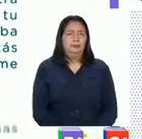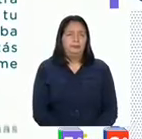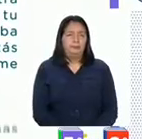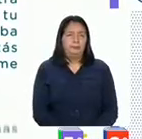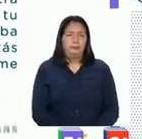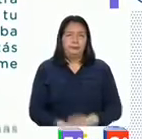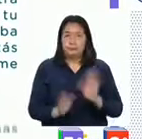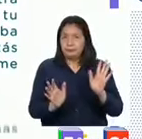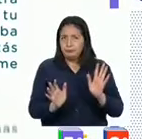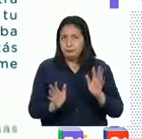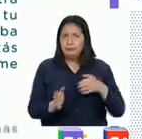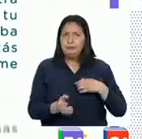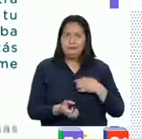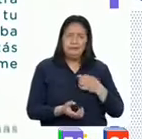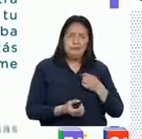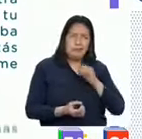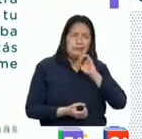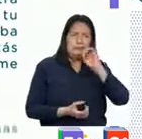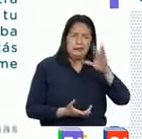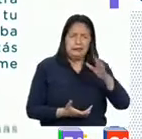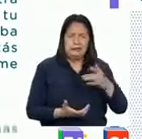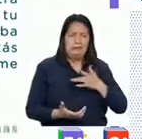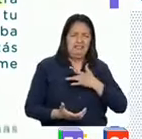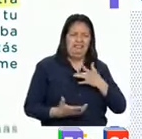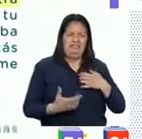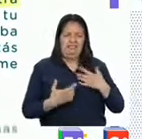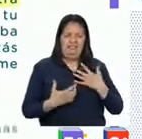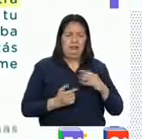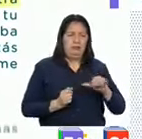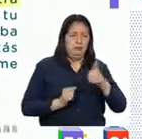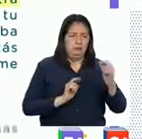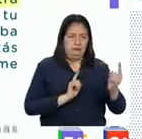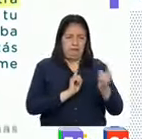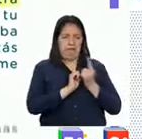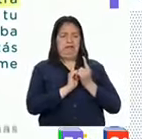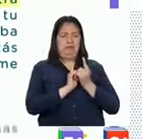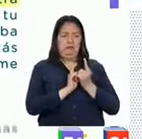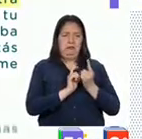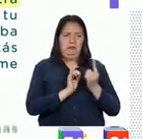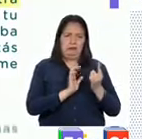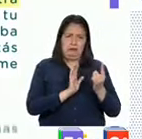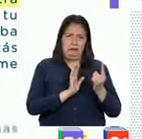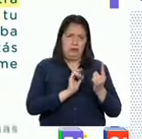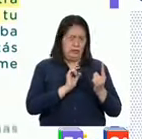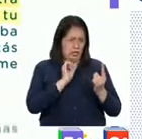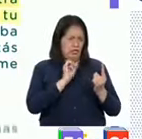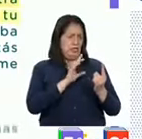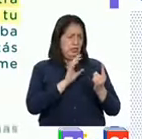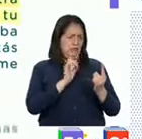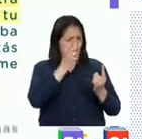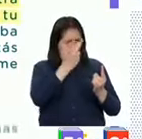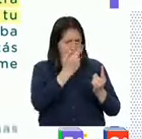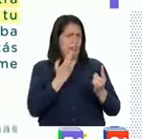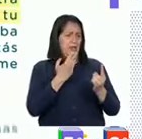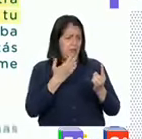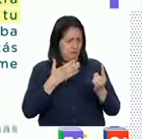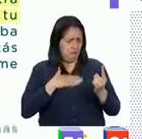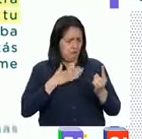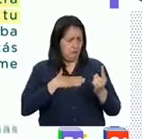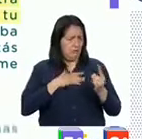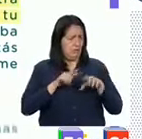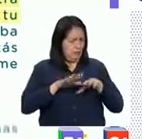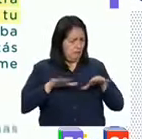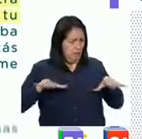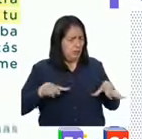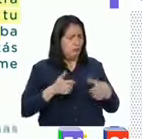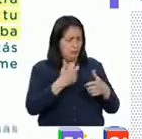Para expresar tu incomodidad ante la cercanía de otra persona, pídele con firmeza que respete tu espacio personal.